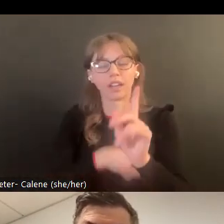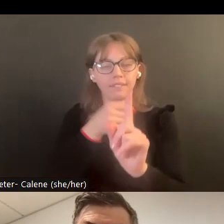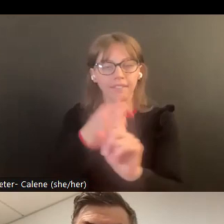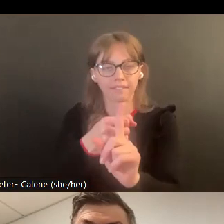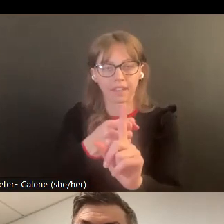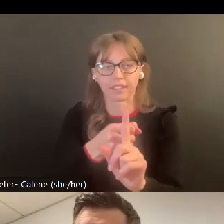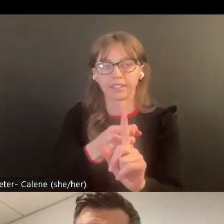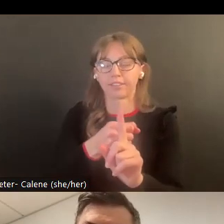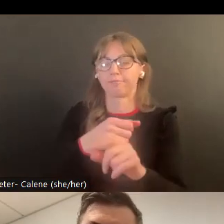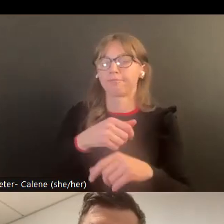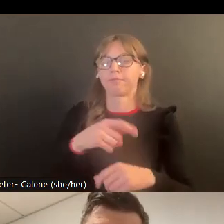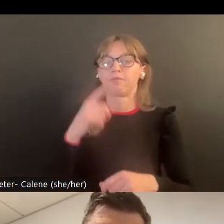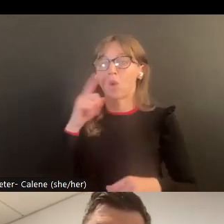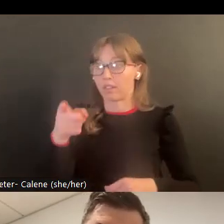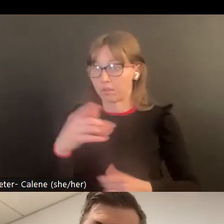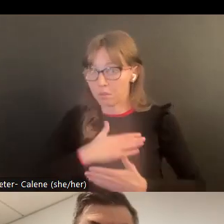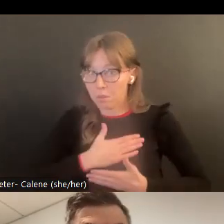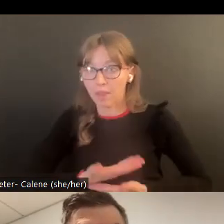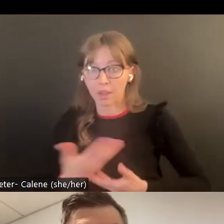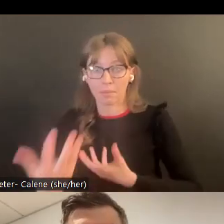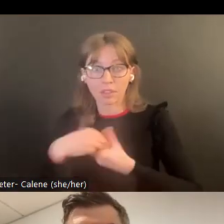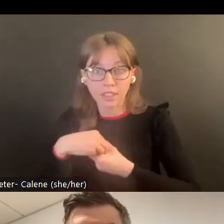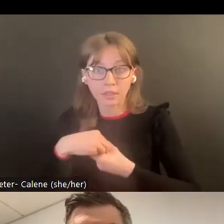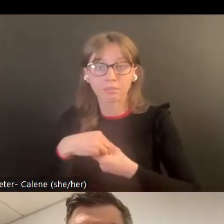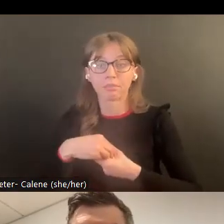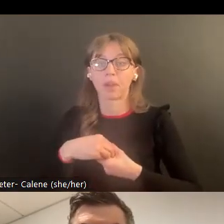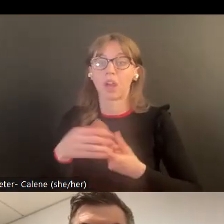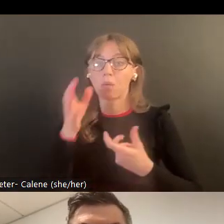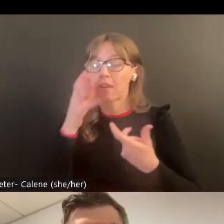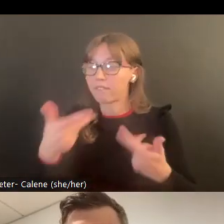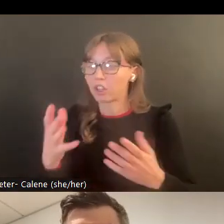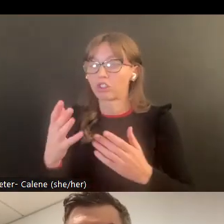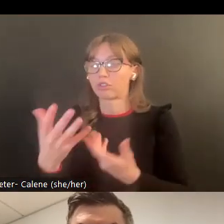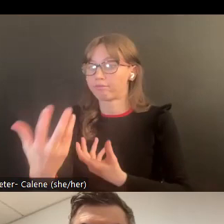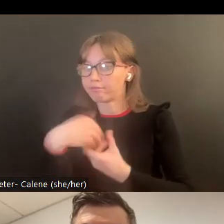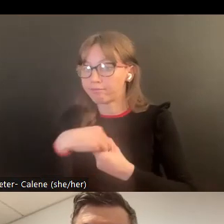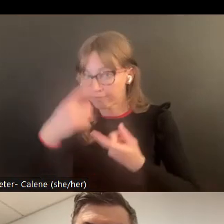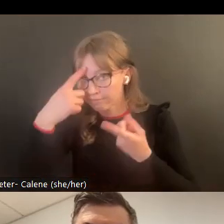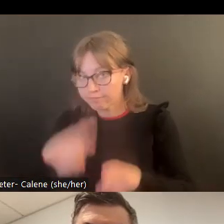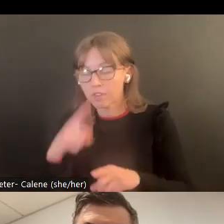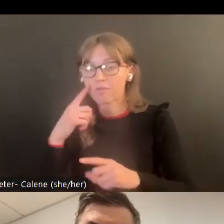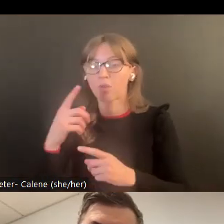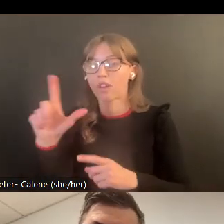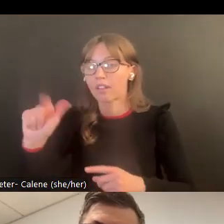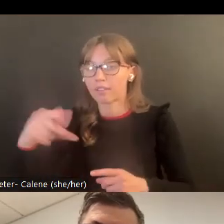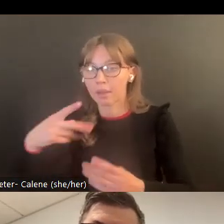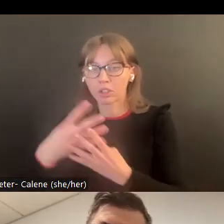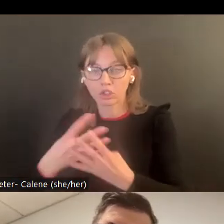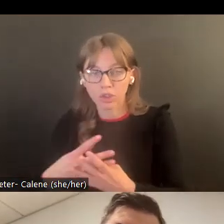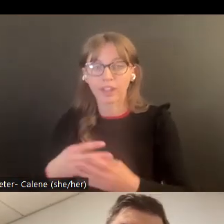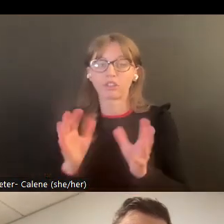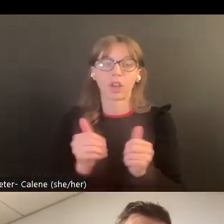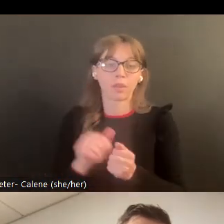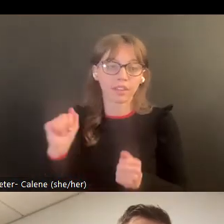si existieran síntomas de lo que sería el estrés postraumático, este